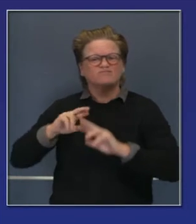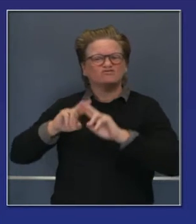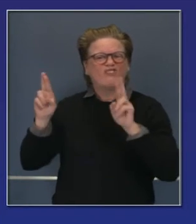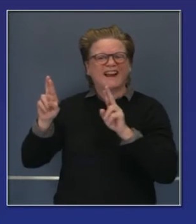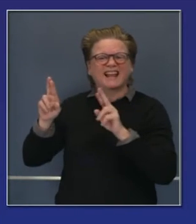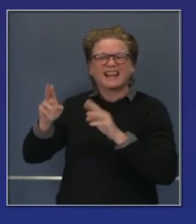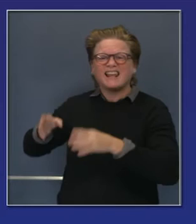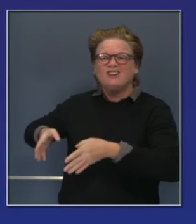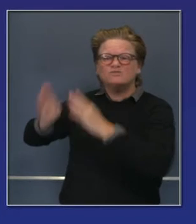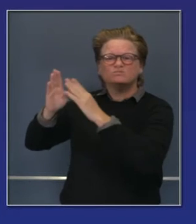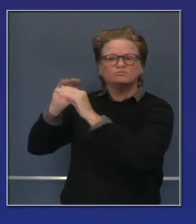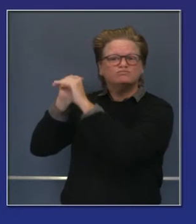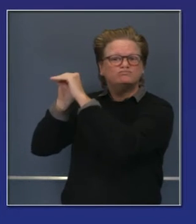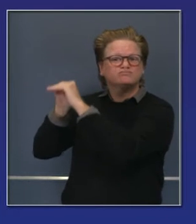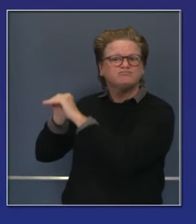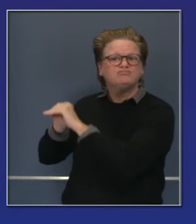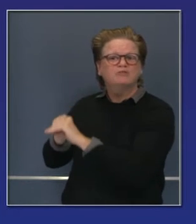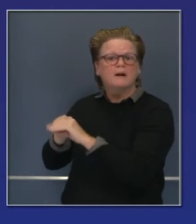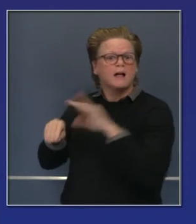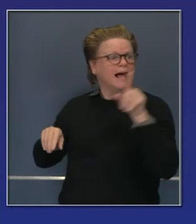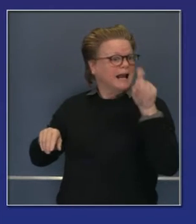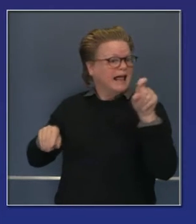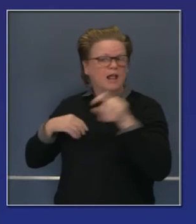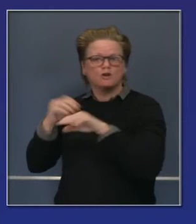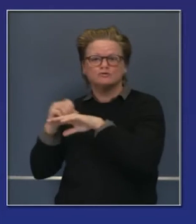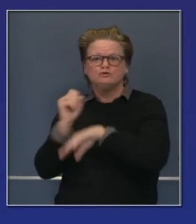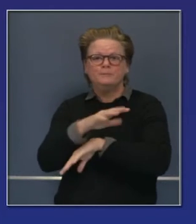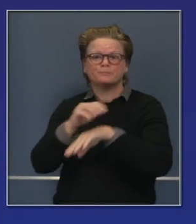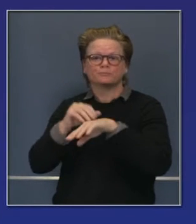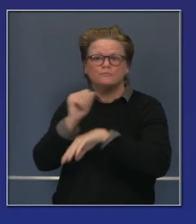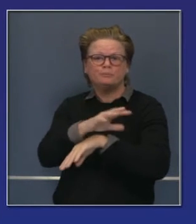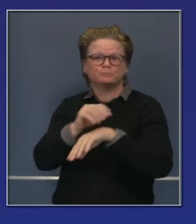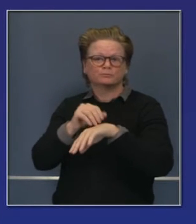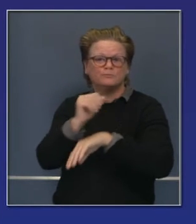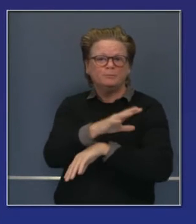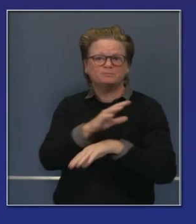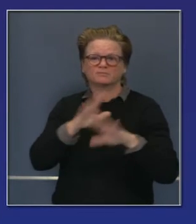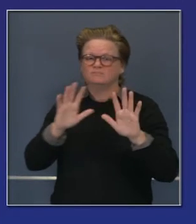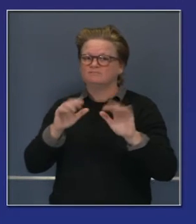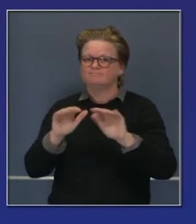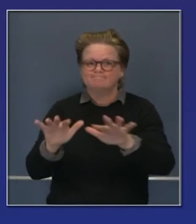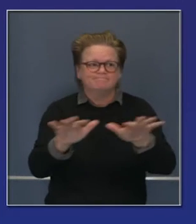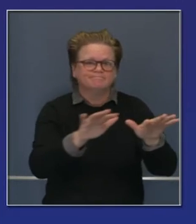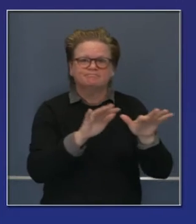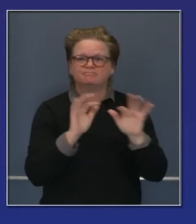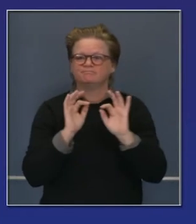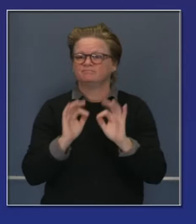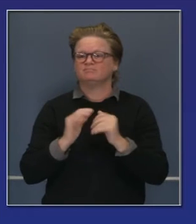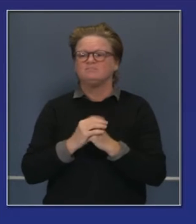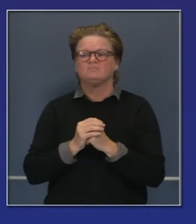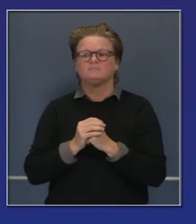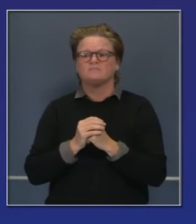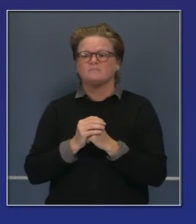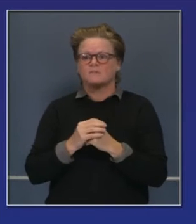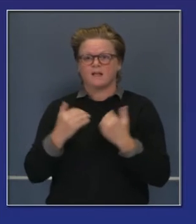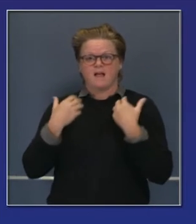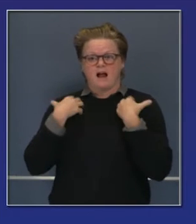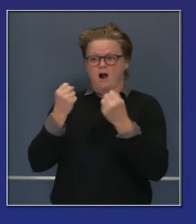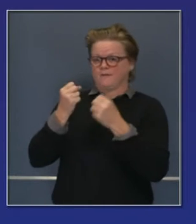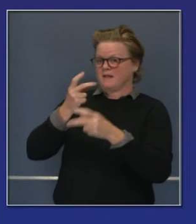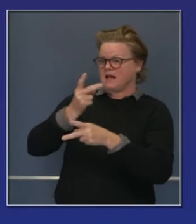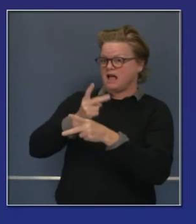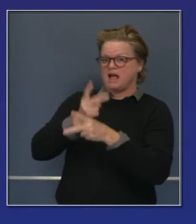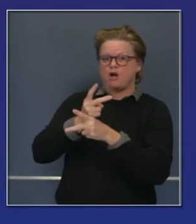histórica ahorita. Además de lo que ha proporcionado el sistema de saludabilidad por su cuenta, lo que